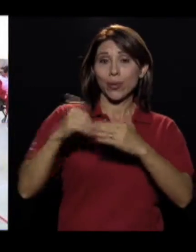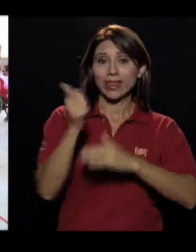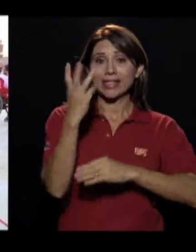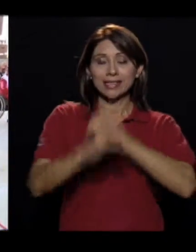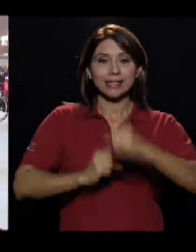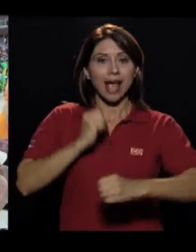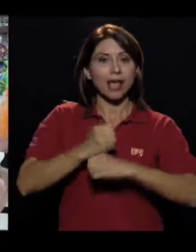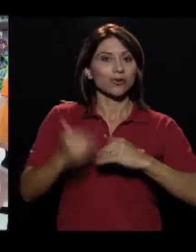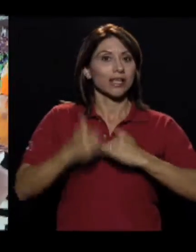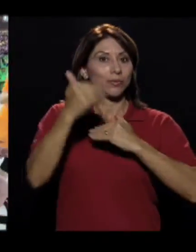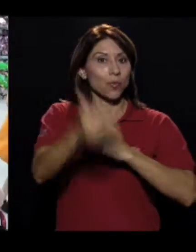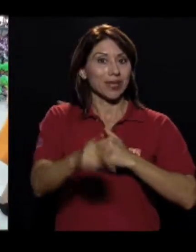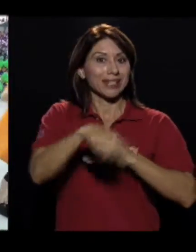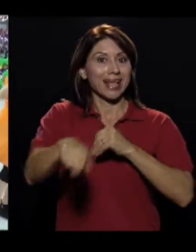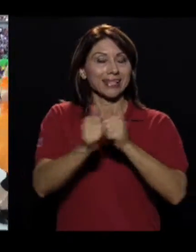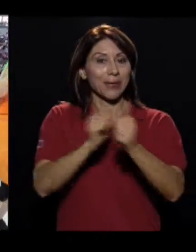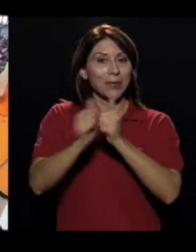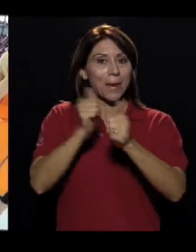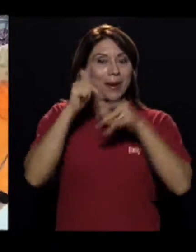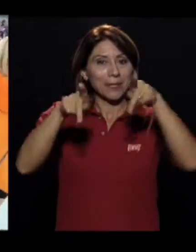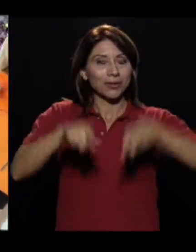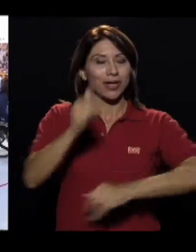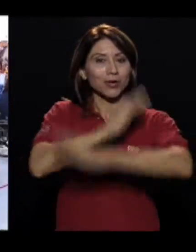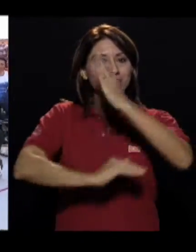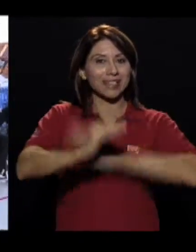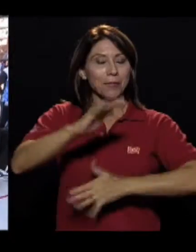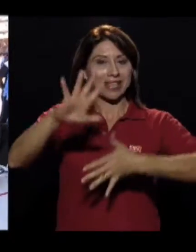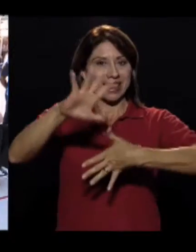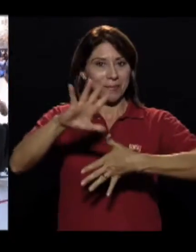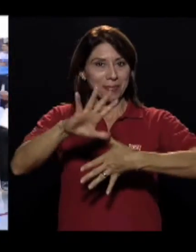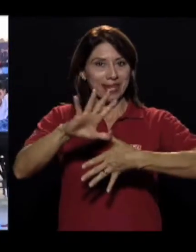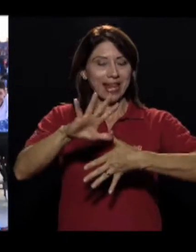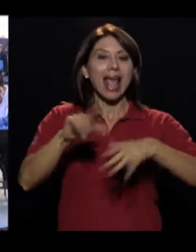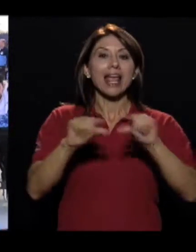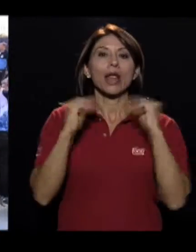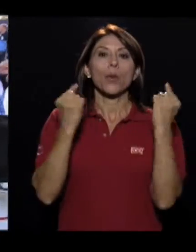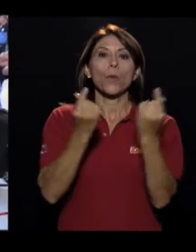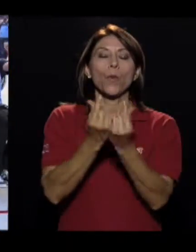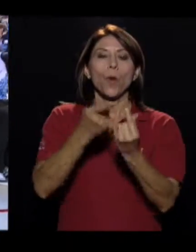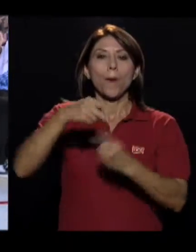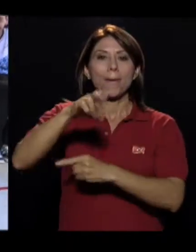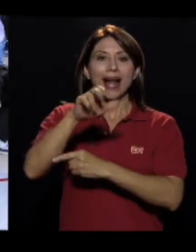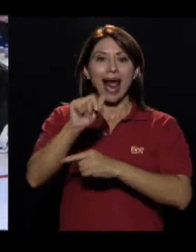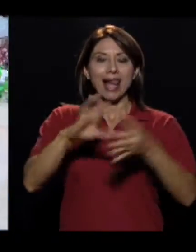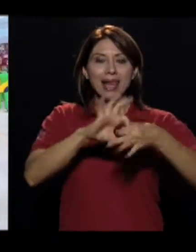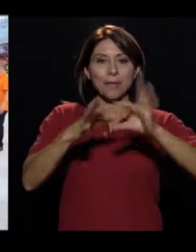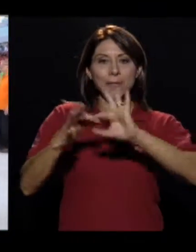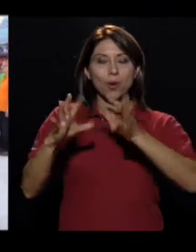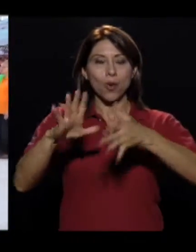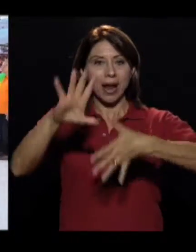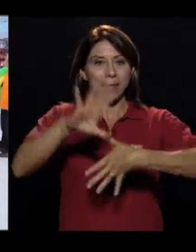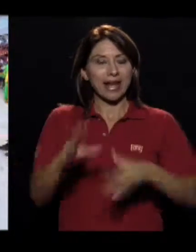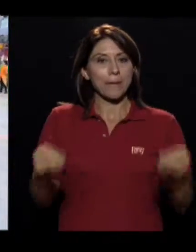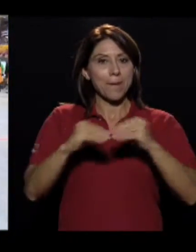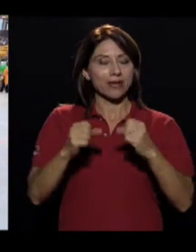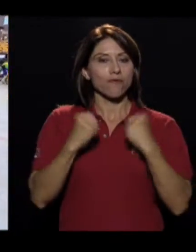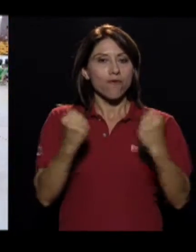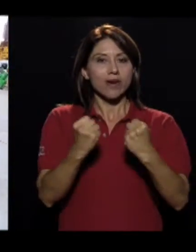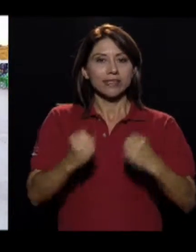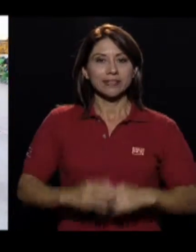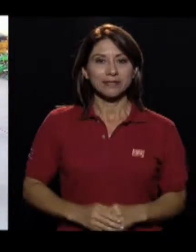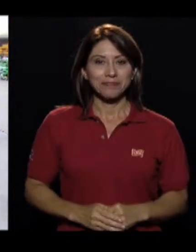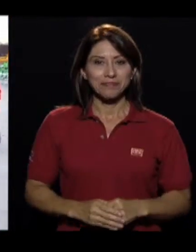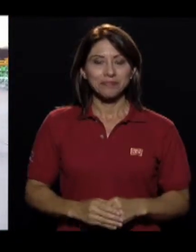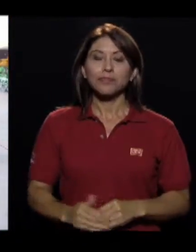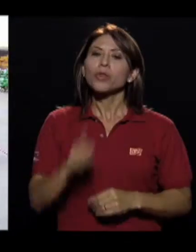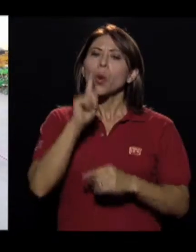después de este primer certamen deportivo para los atletas con discapacidad del continente, el movimiento paralímpico en América ha tomado fuerza.